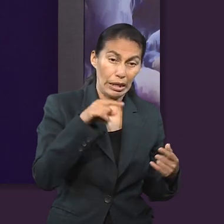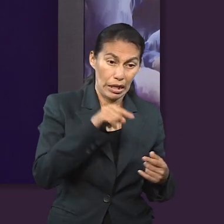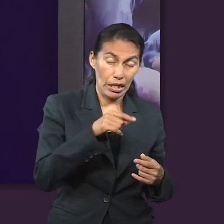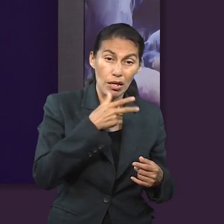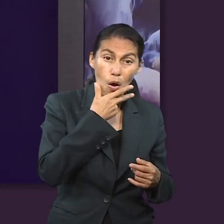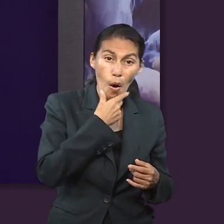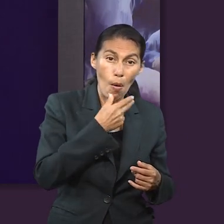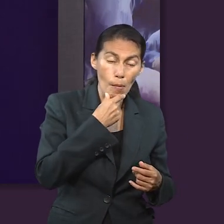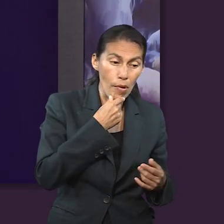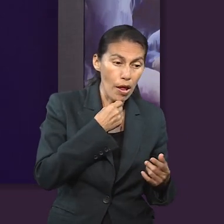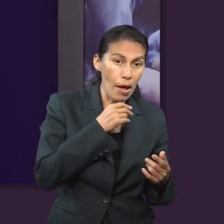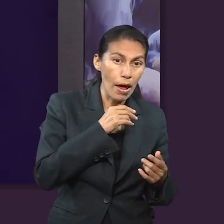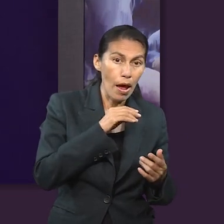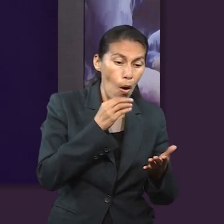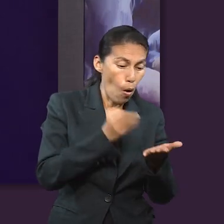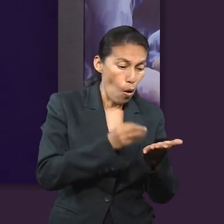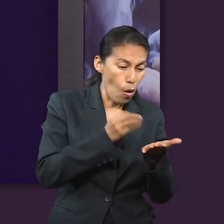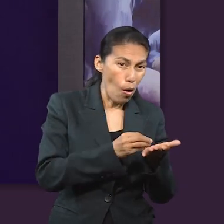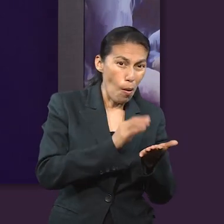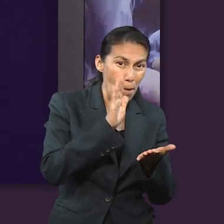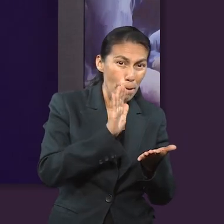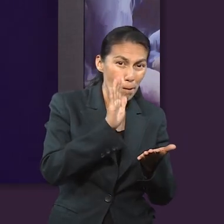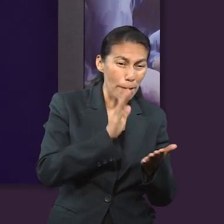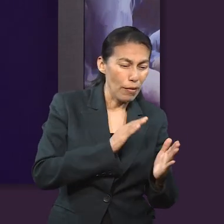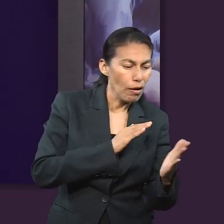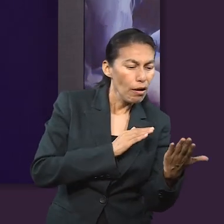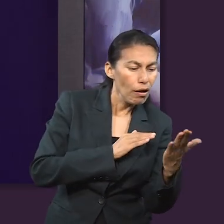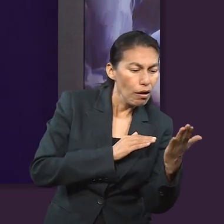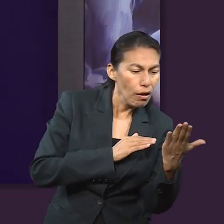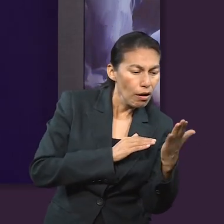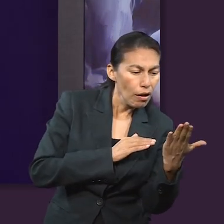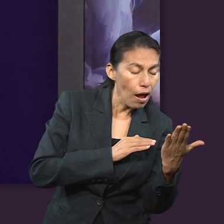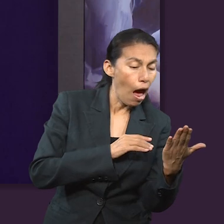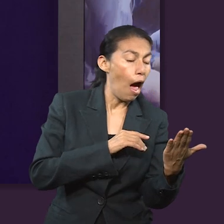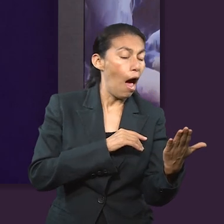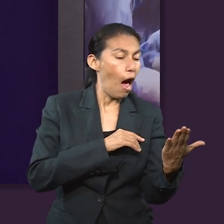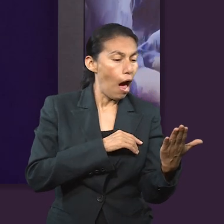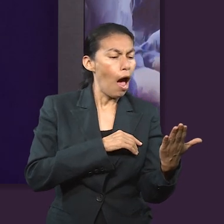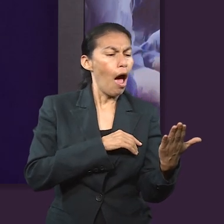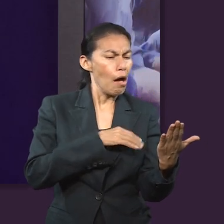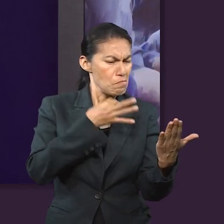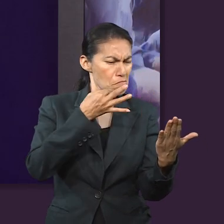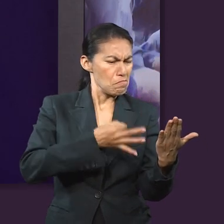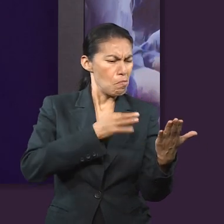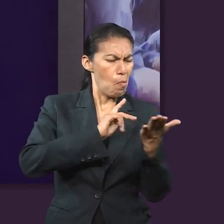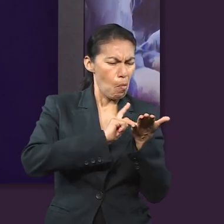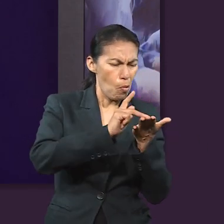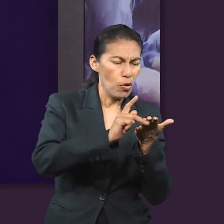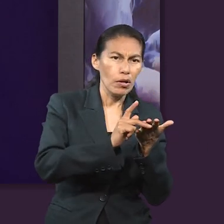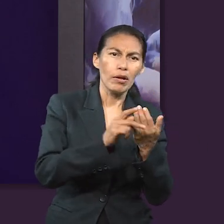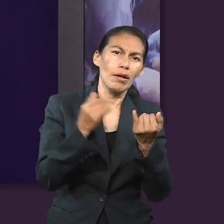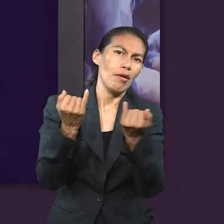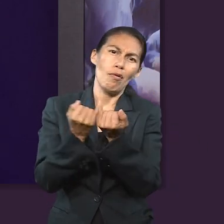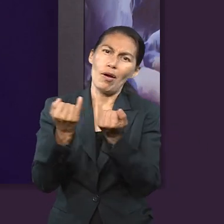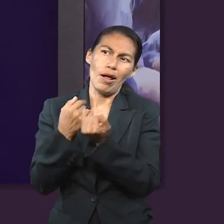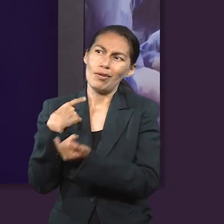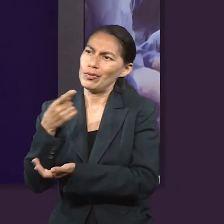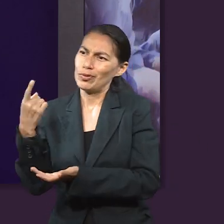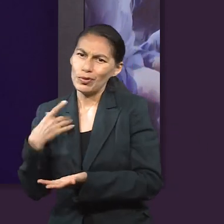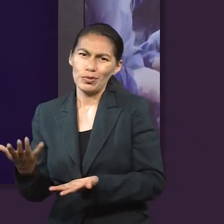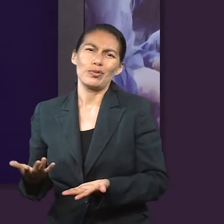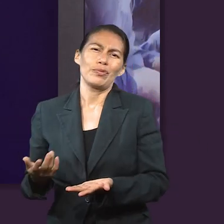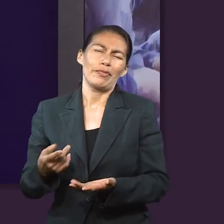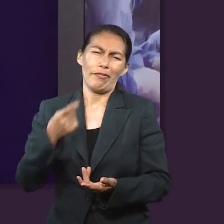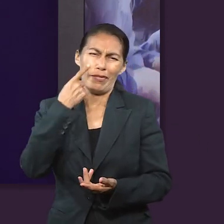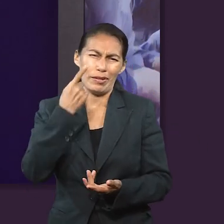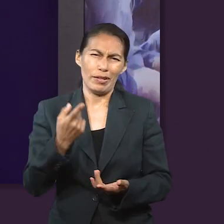la misión de reflejar o emular el carácter de Cristo. Y para mí que la comunidad tiene un papel importante. Número uno,